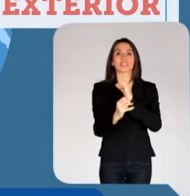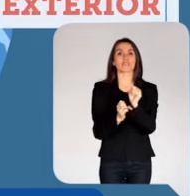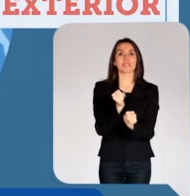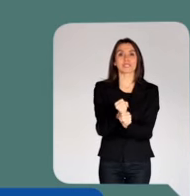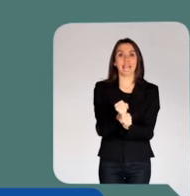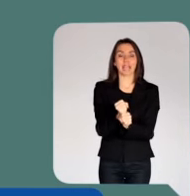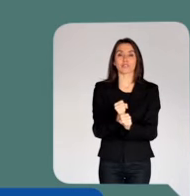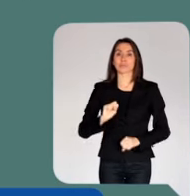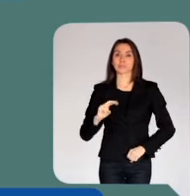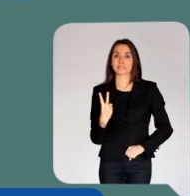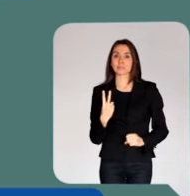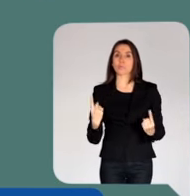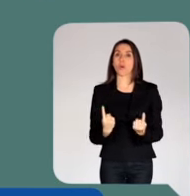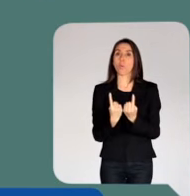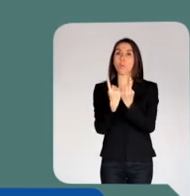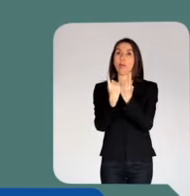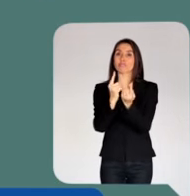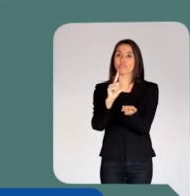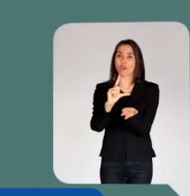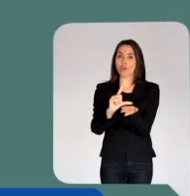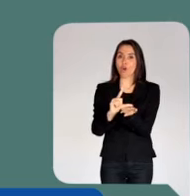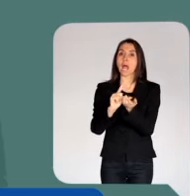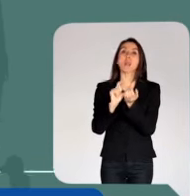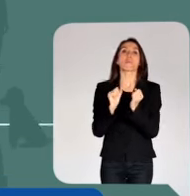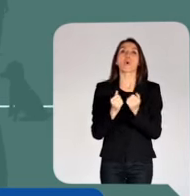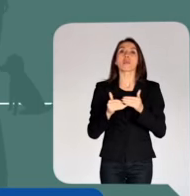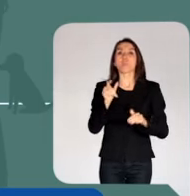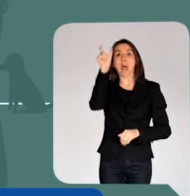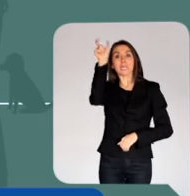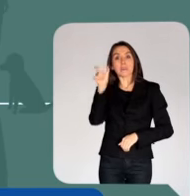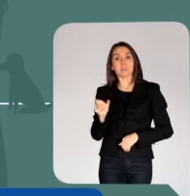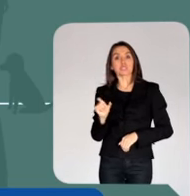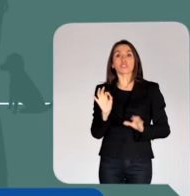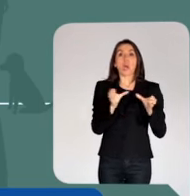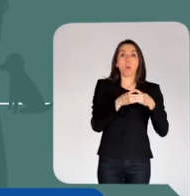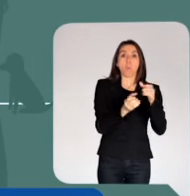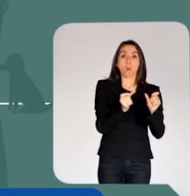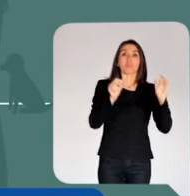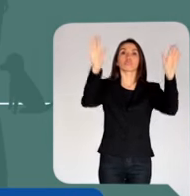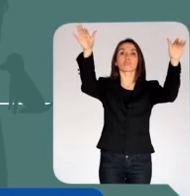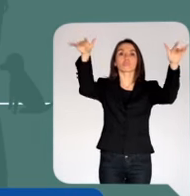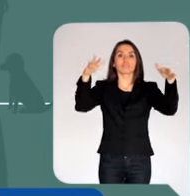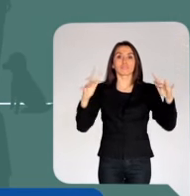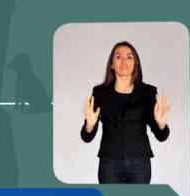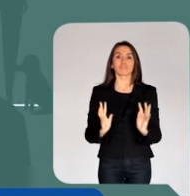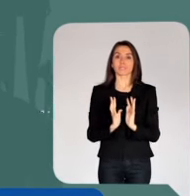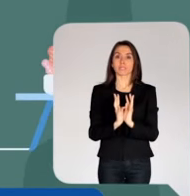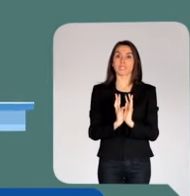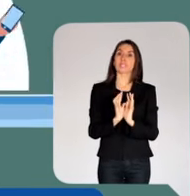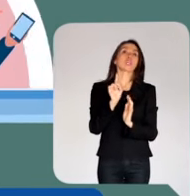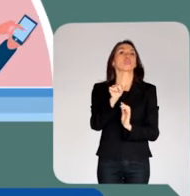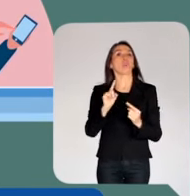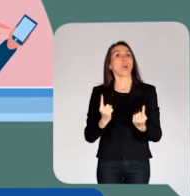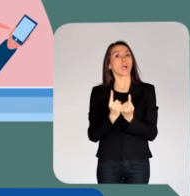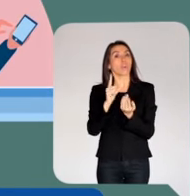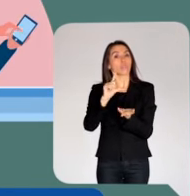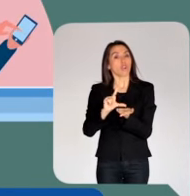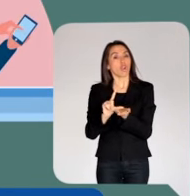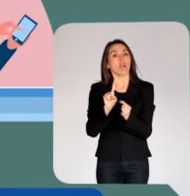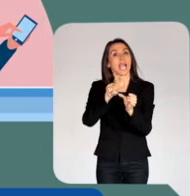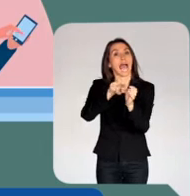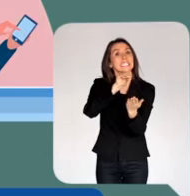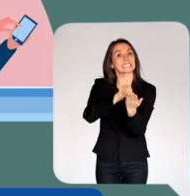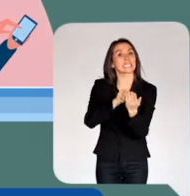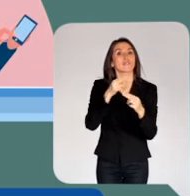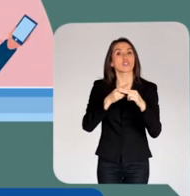de edad. 2. Encuentros locales. Estos pueden ser convocados por cualquier persona o grupo de personas. 3. Debes inscribir tu